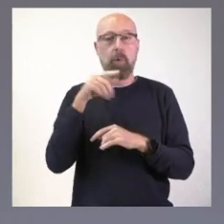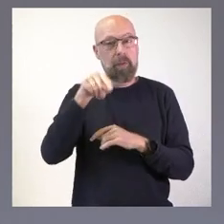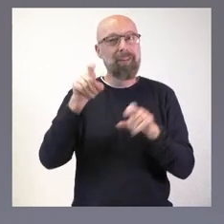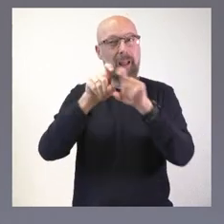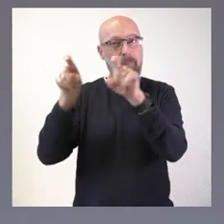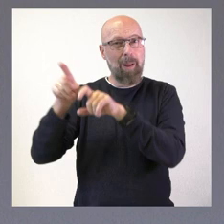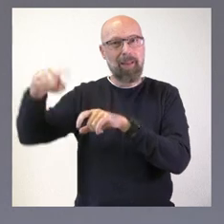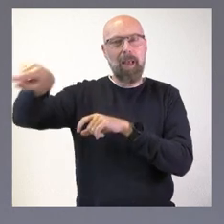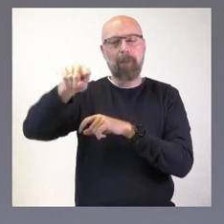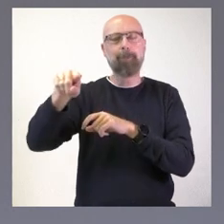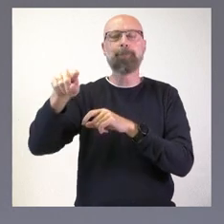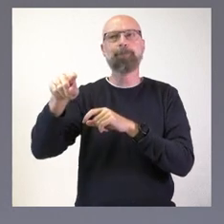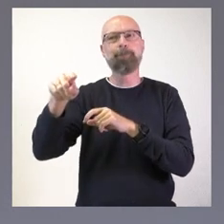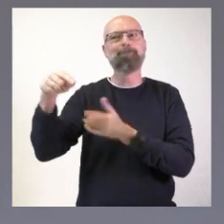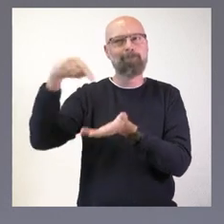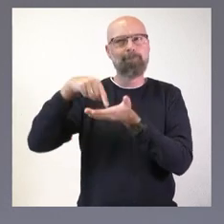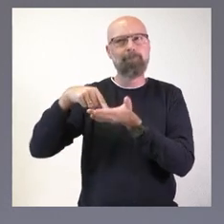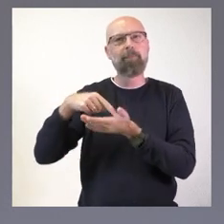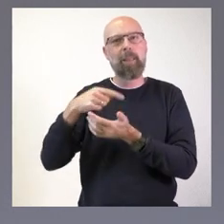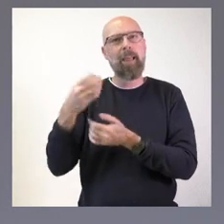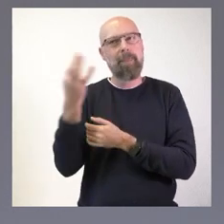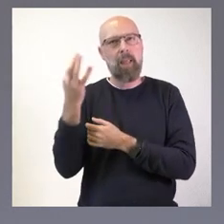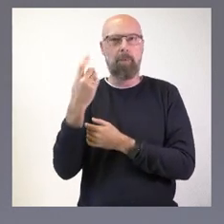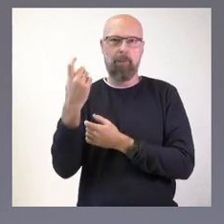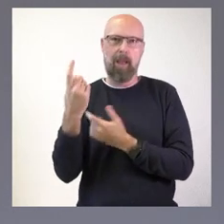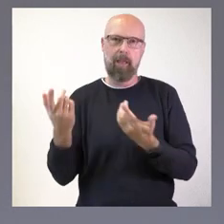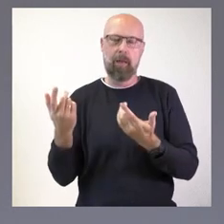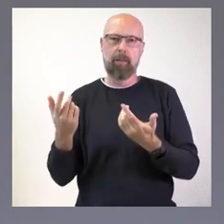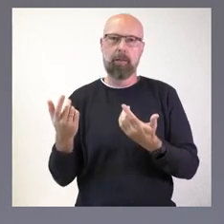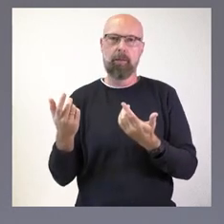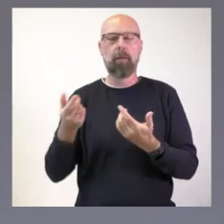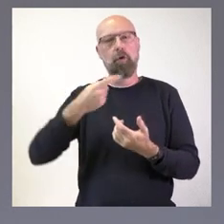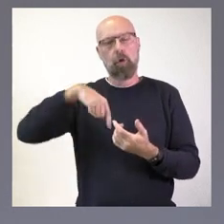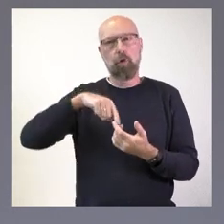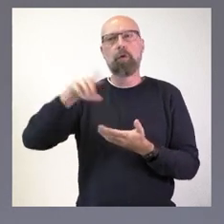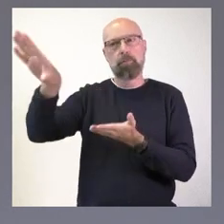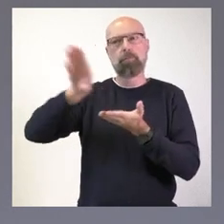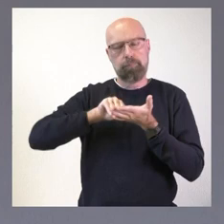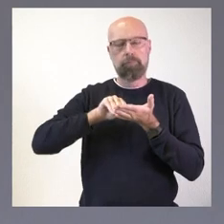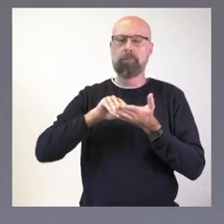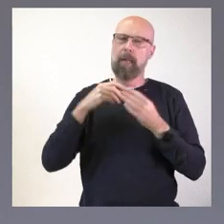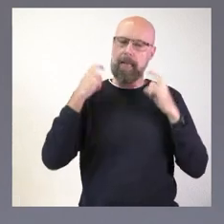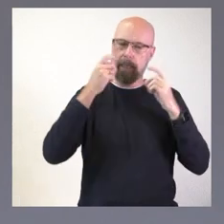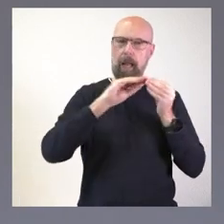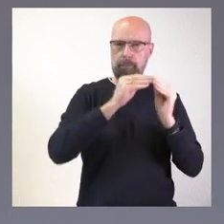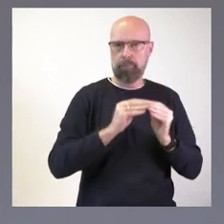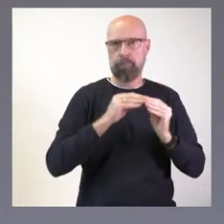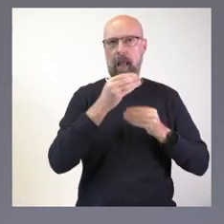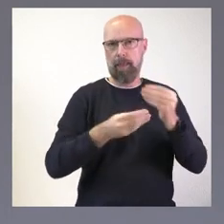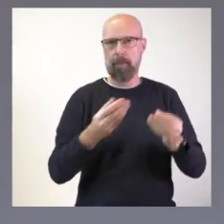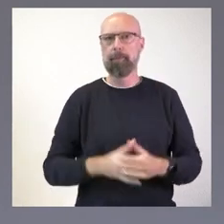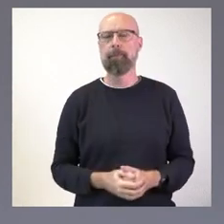puesto un especial énfasis en sus demandas y nosotros hemos cogido la reivindicación y la hemos hecho nuestra.